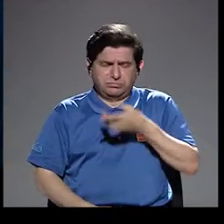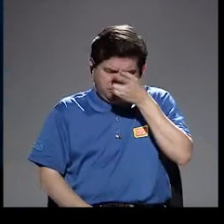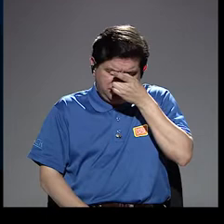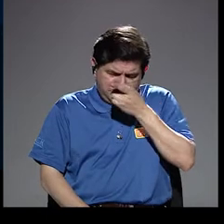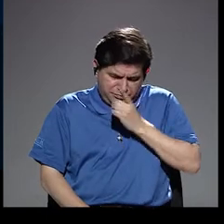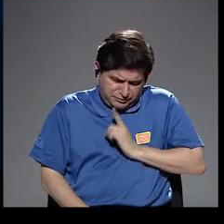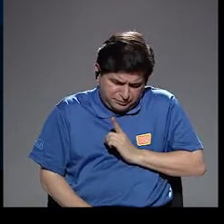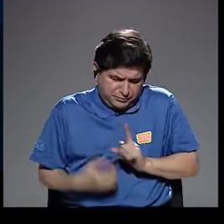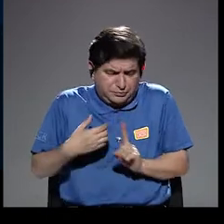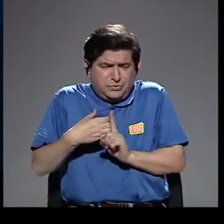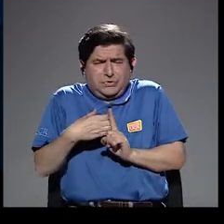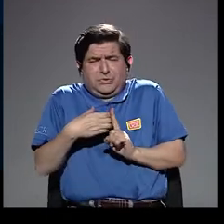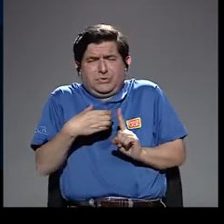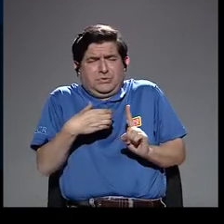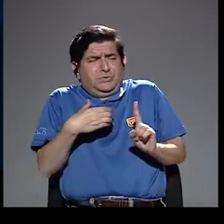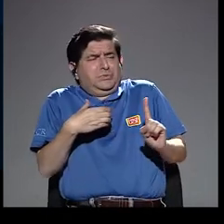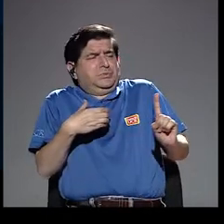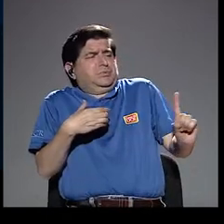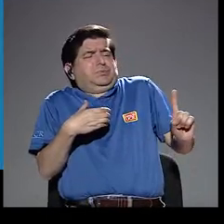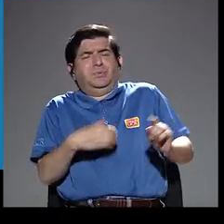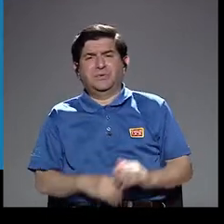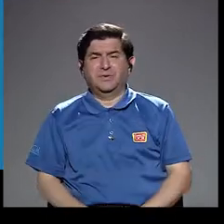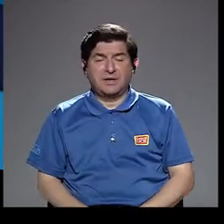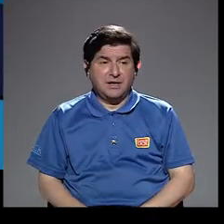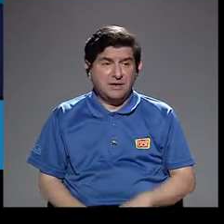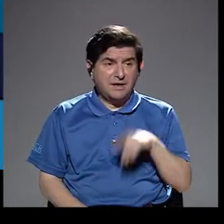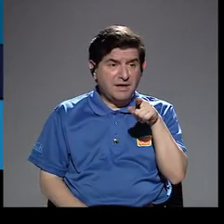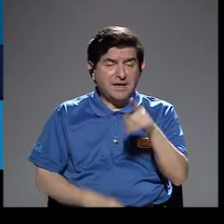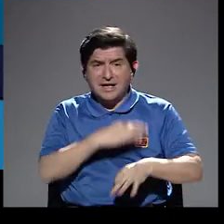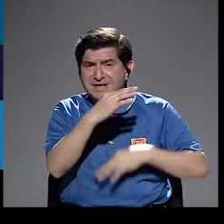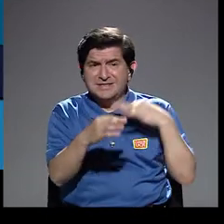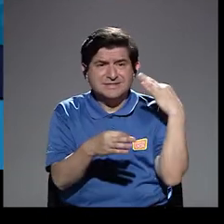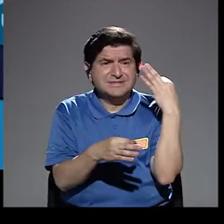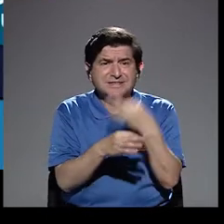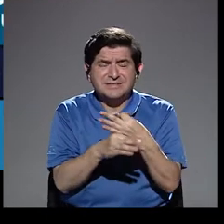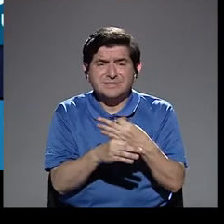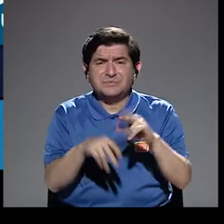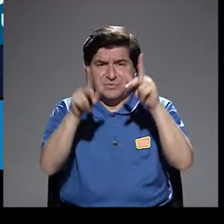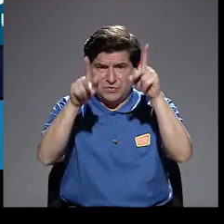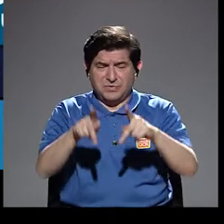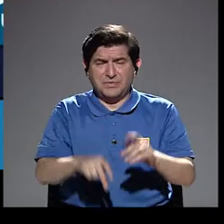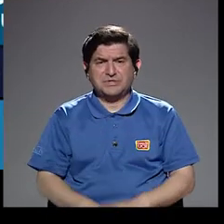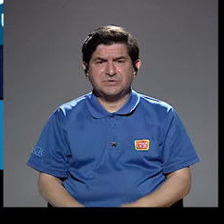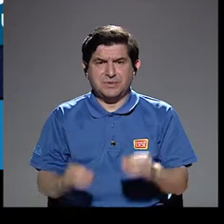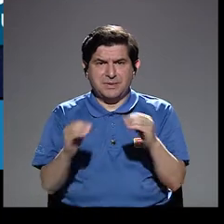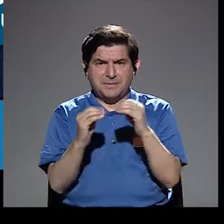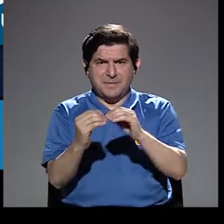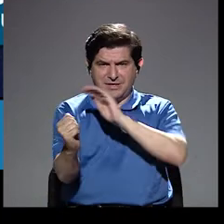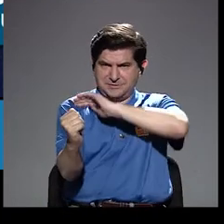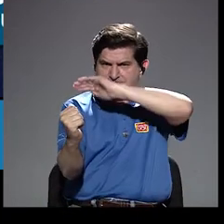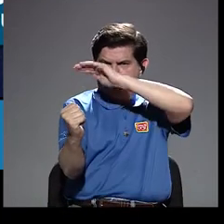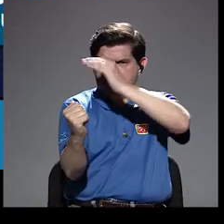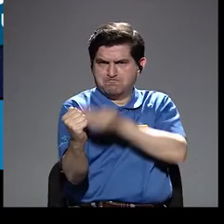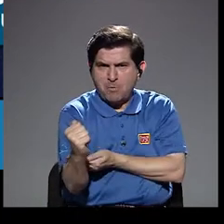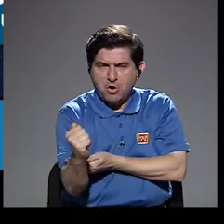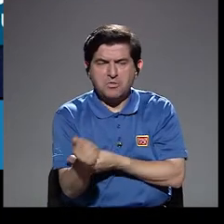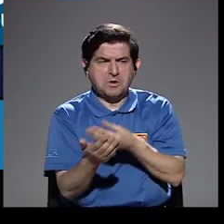depresión, aislamiento. Generalmente estas personas que tienen mayor poder